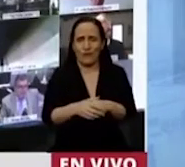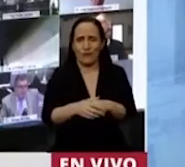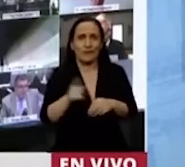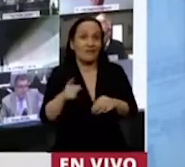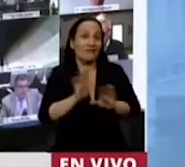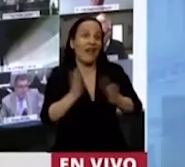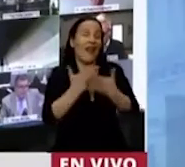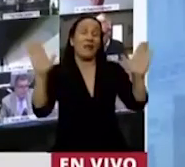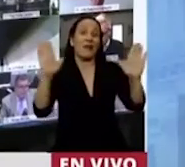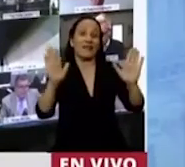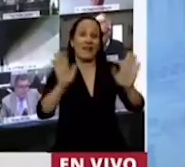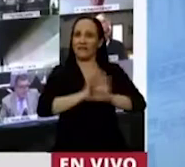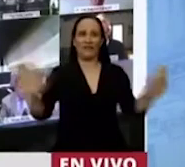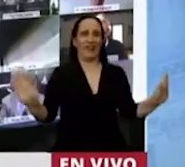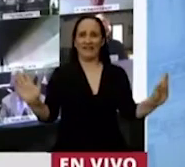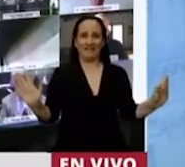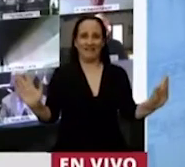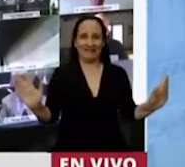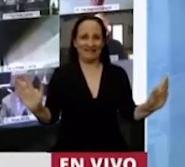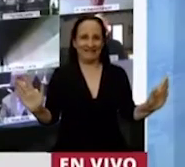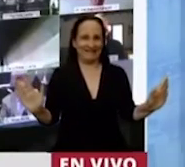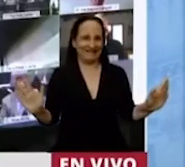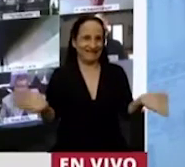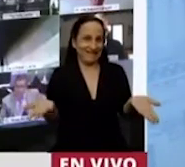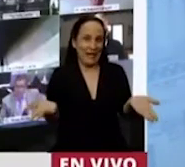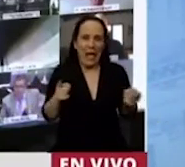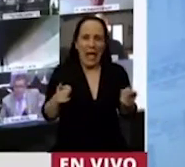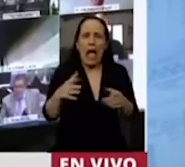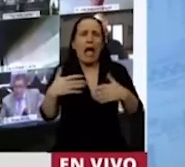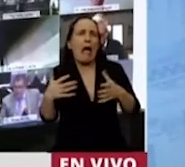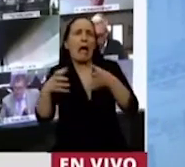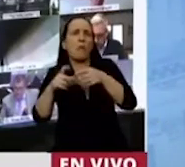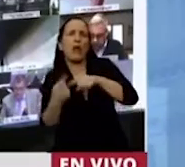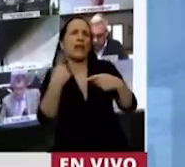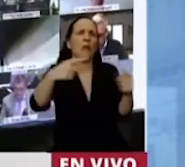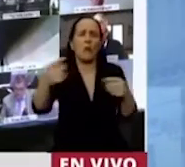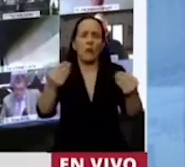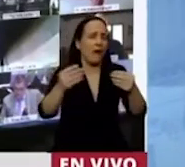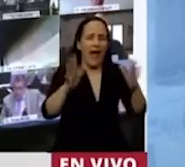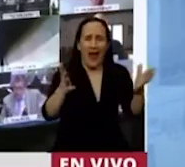de la libertad, que ya no distinguía entre color político ni nada.